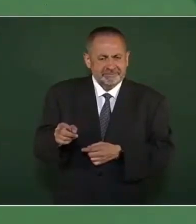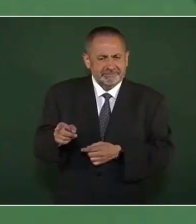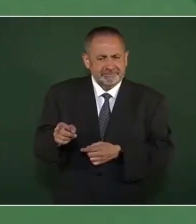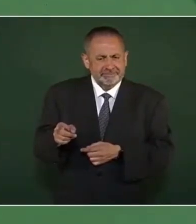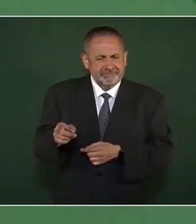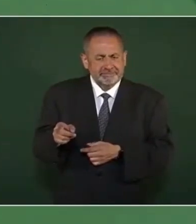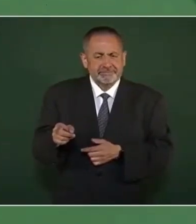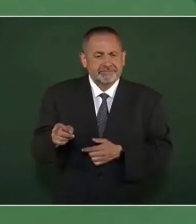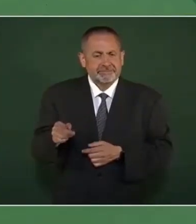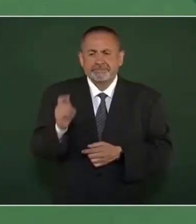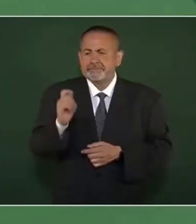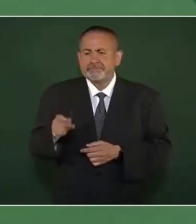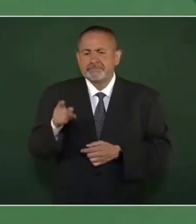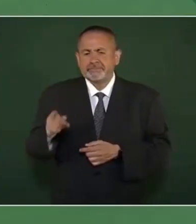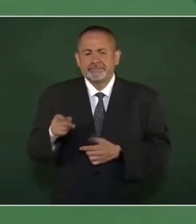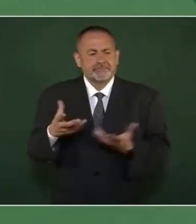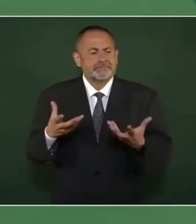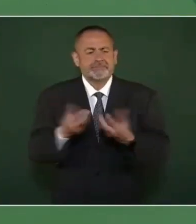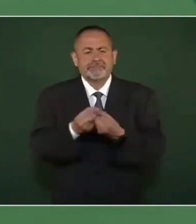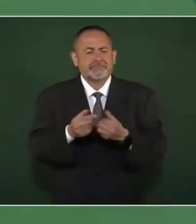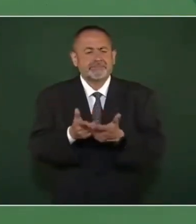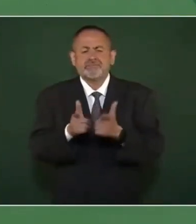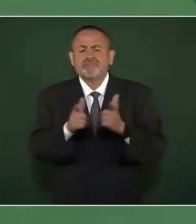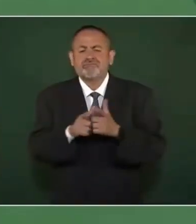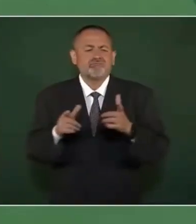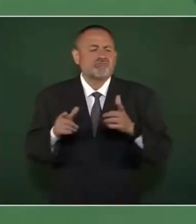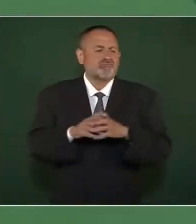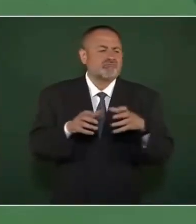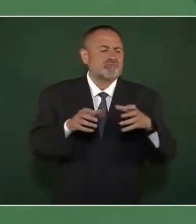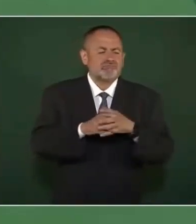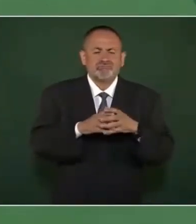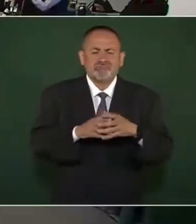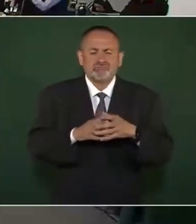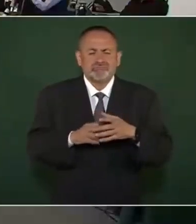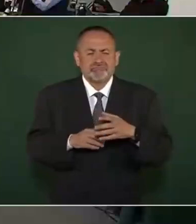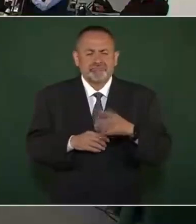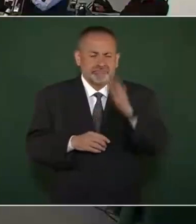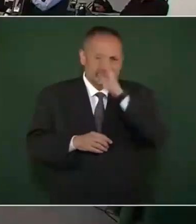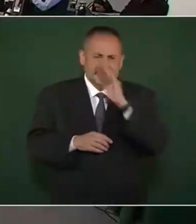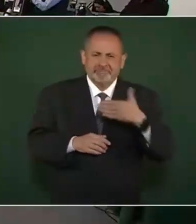la derecha y el conservadurismo en México.